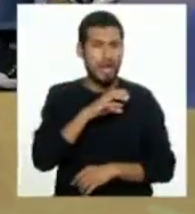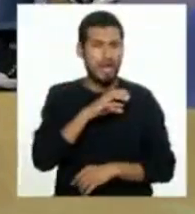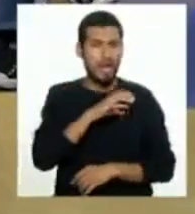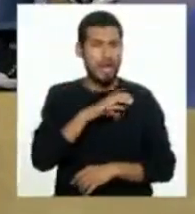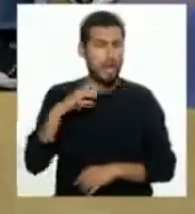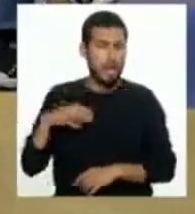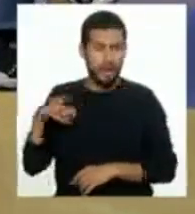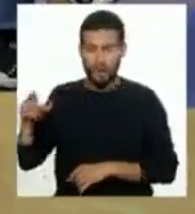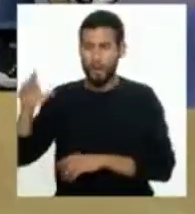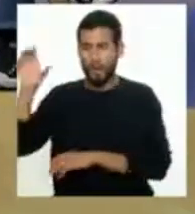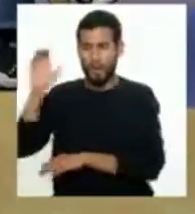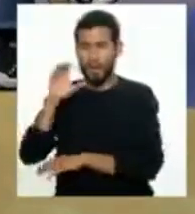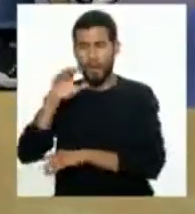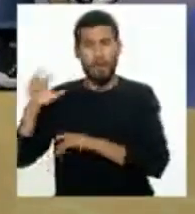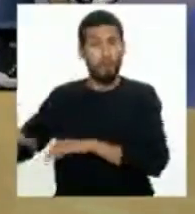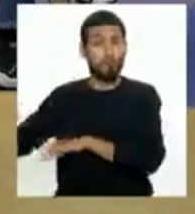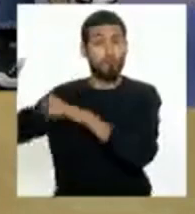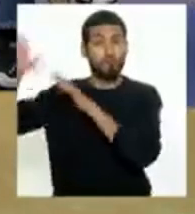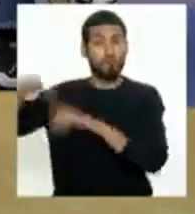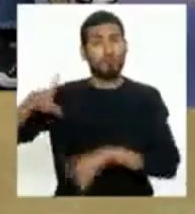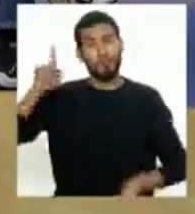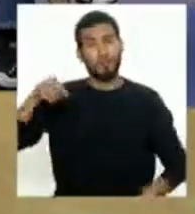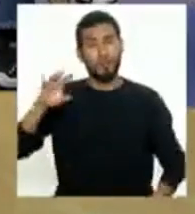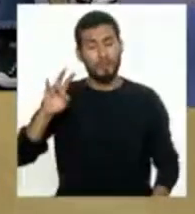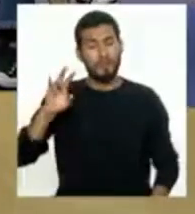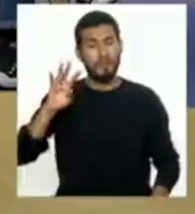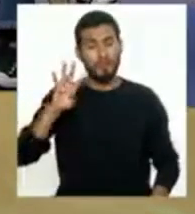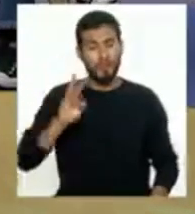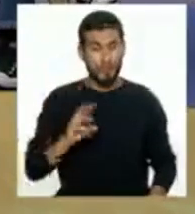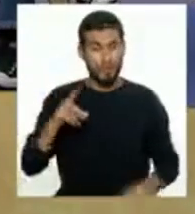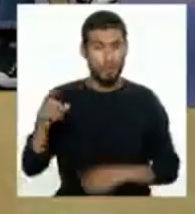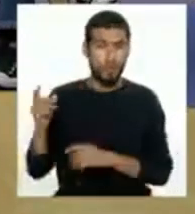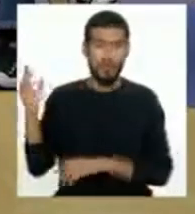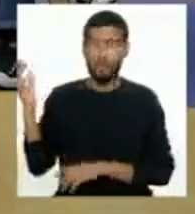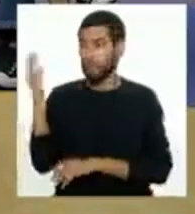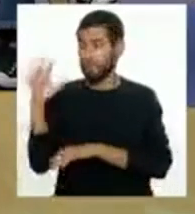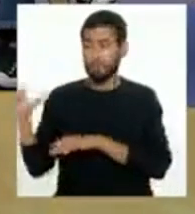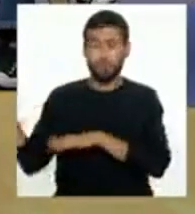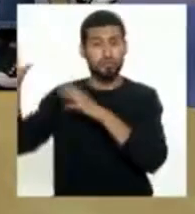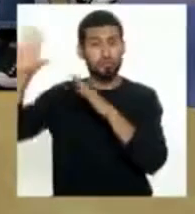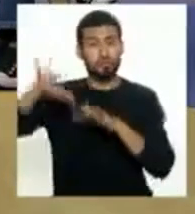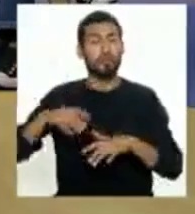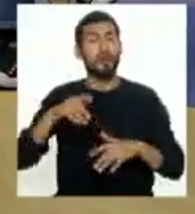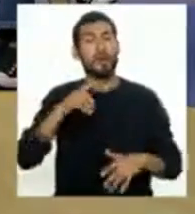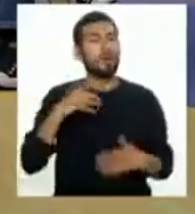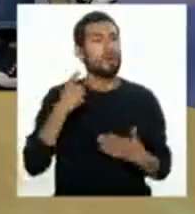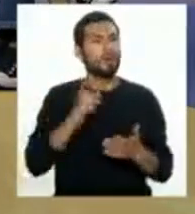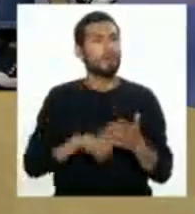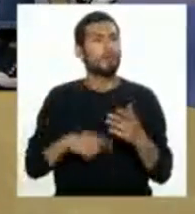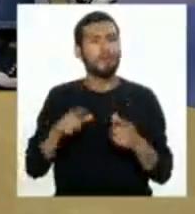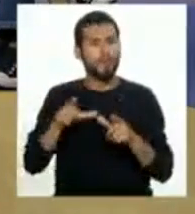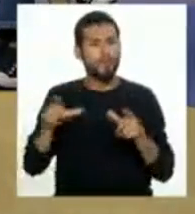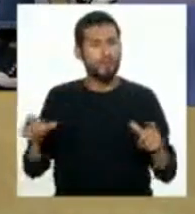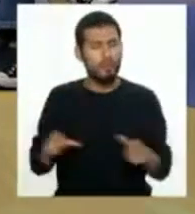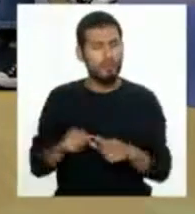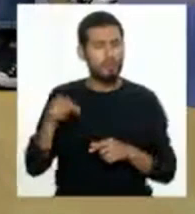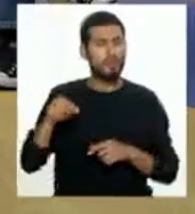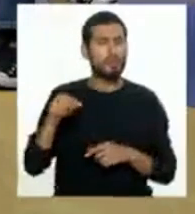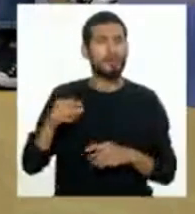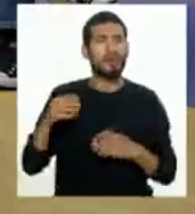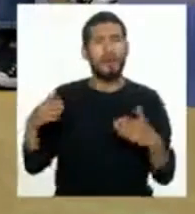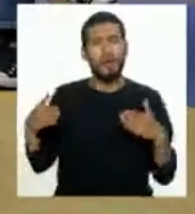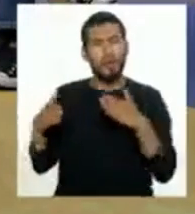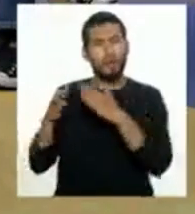salió el mar en este sismo de 1746, ¿no? Así es. ¿Qué pasaría con estas zonas de, por ejemplo, La